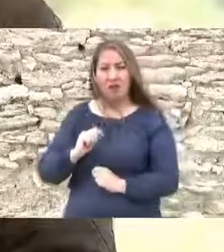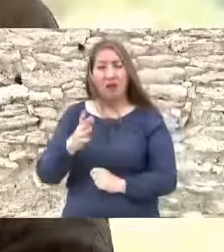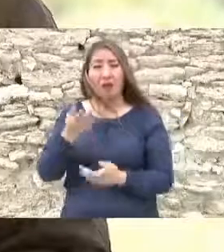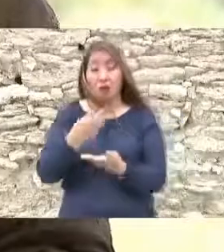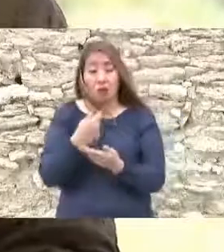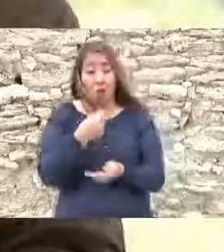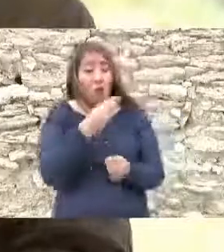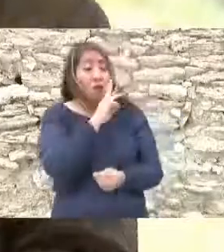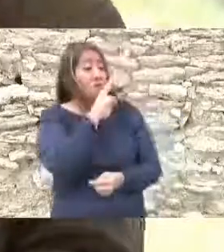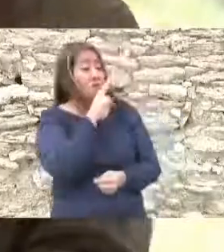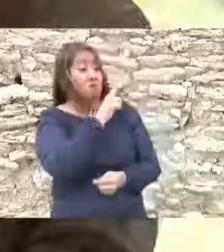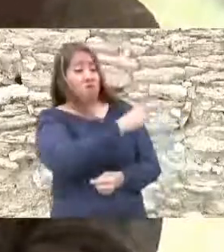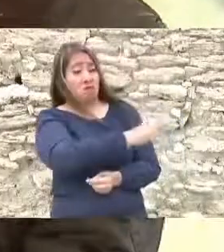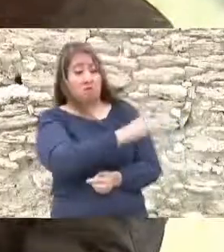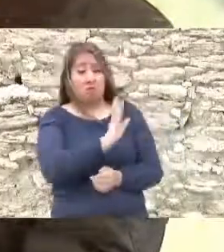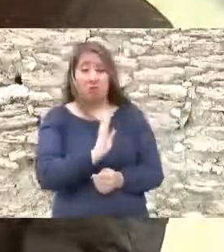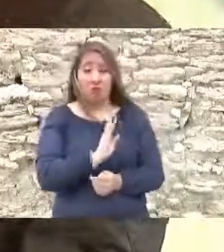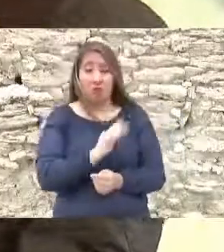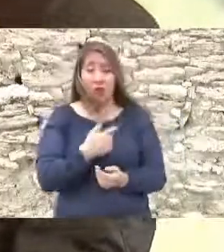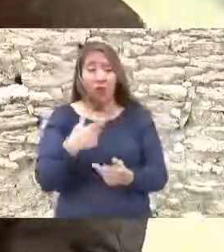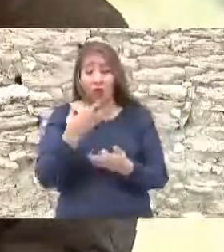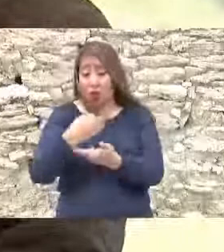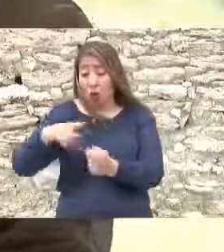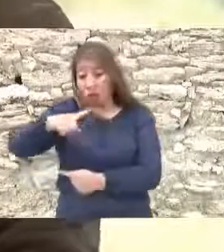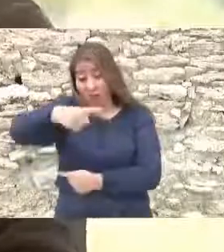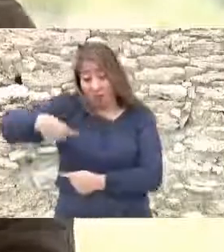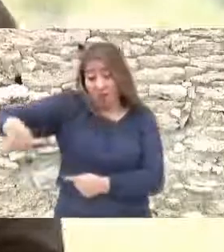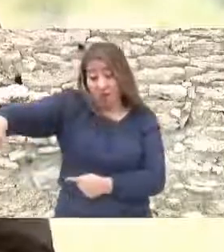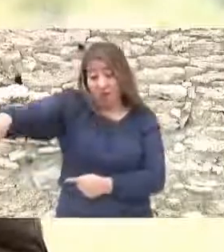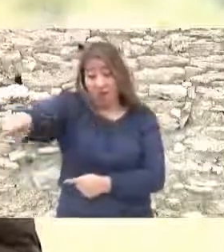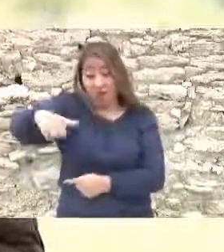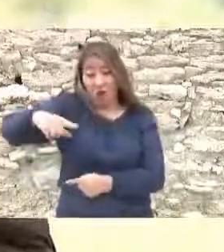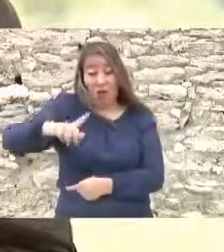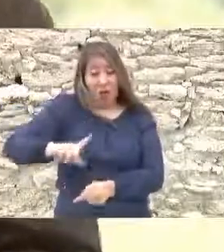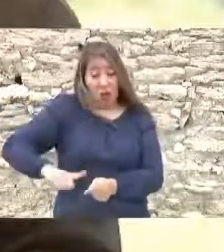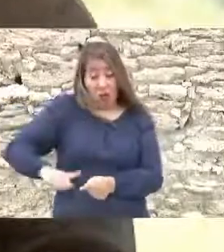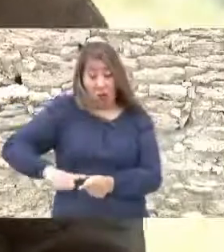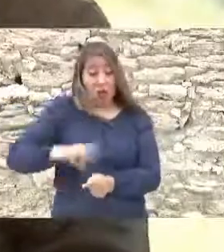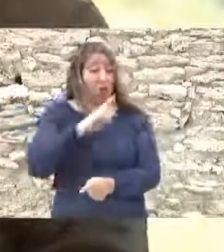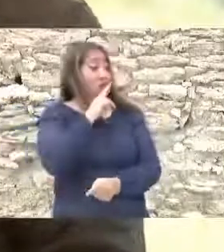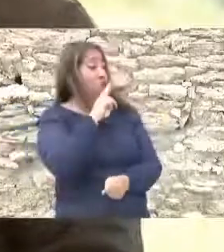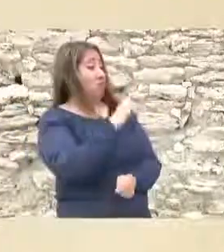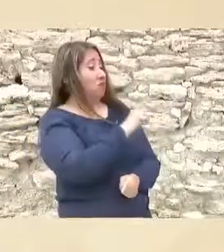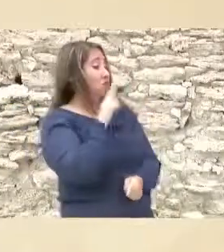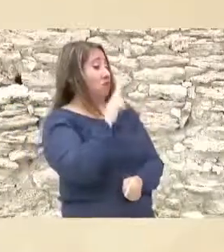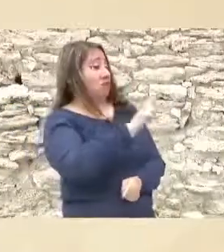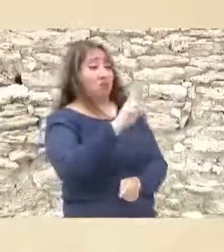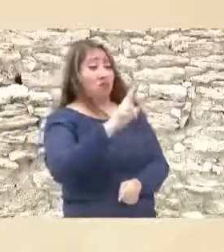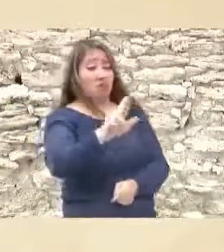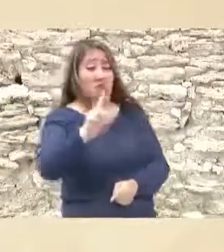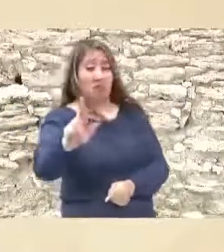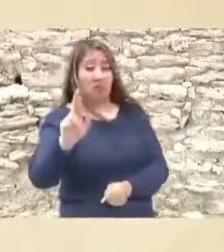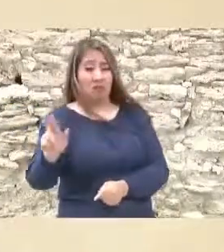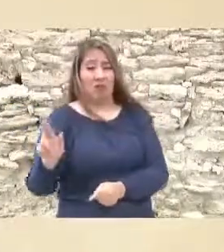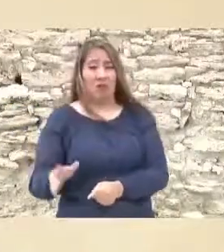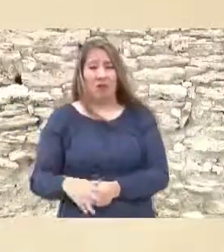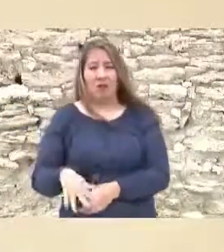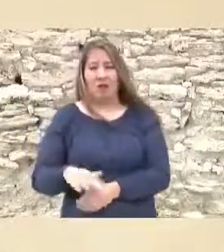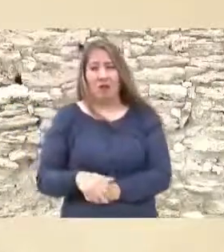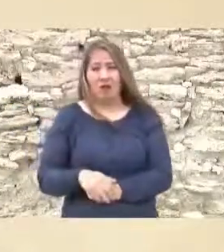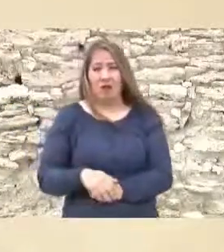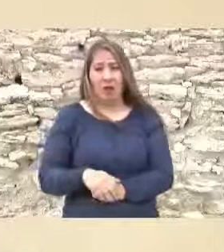contestaron o la mayoría el telegrama reconociéndolo menos